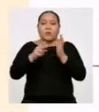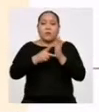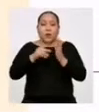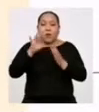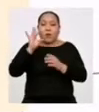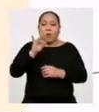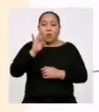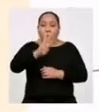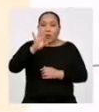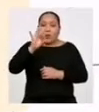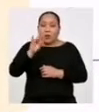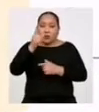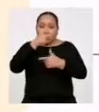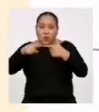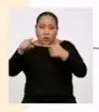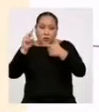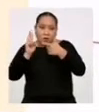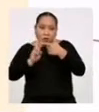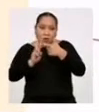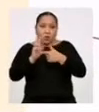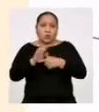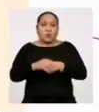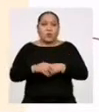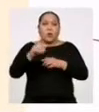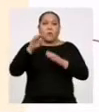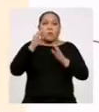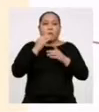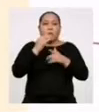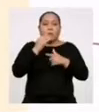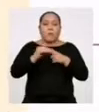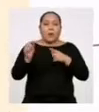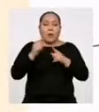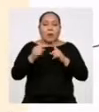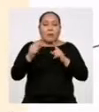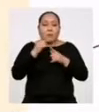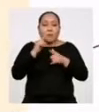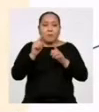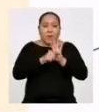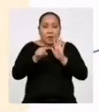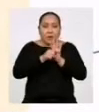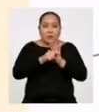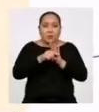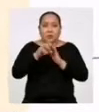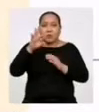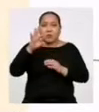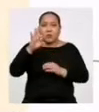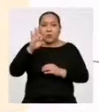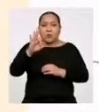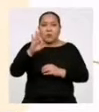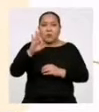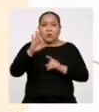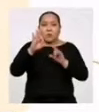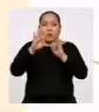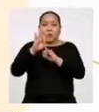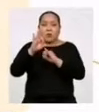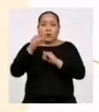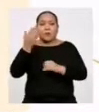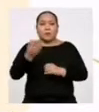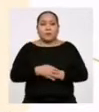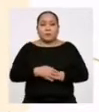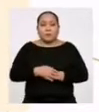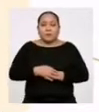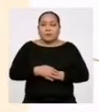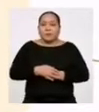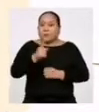entre 2 Menos la frecuencia absoluta acumulada del intervalo anterior al intervalo de la clase mediana